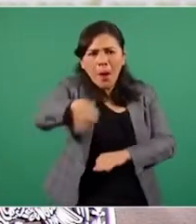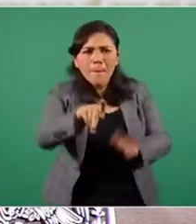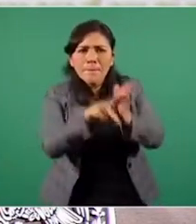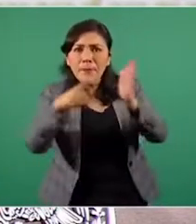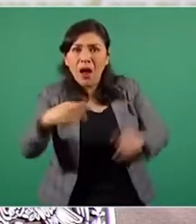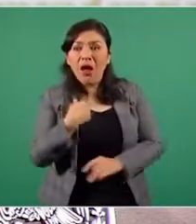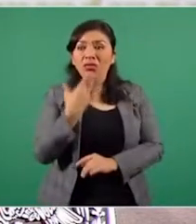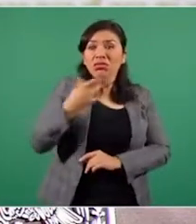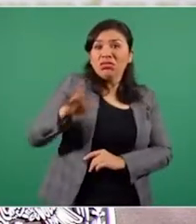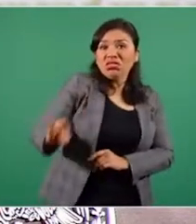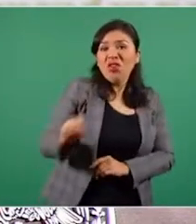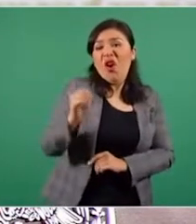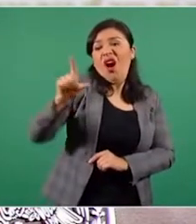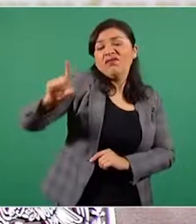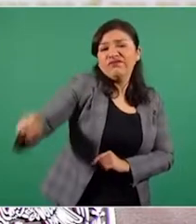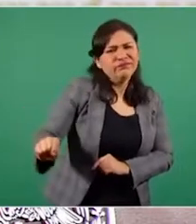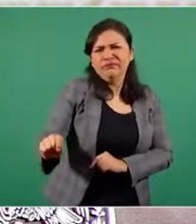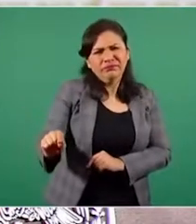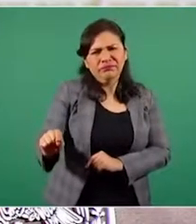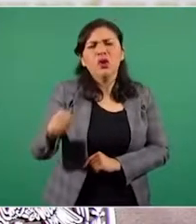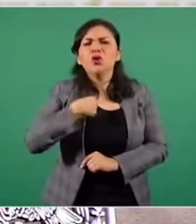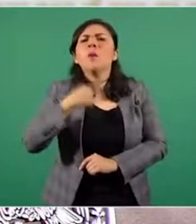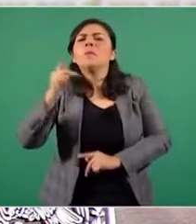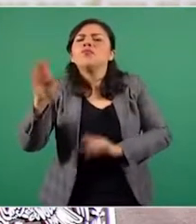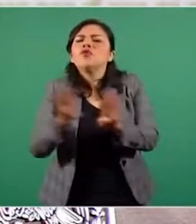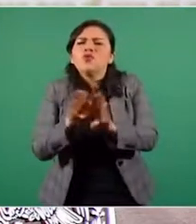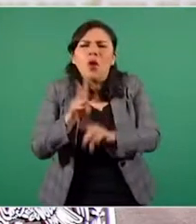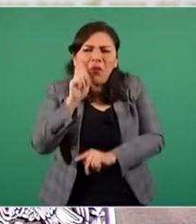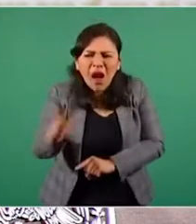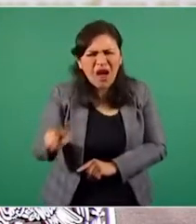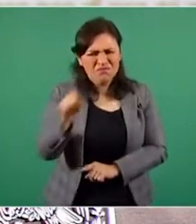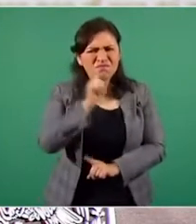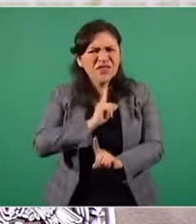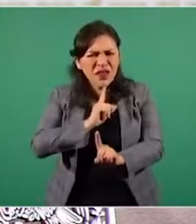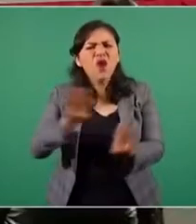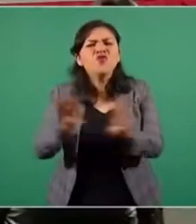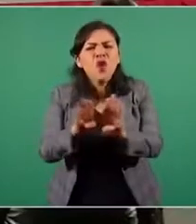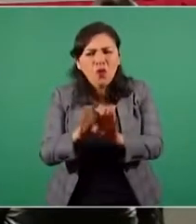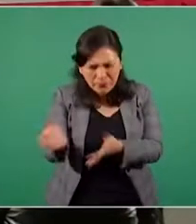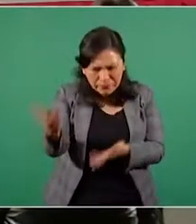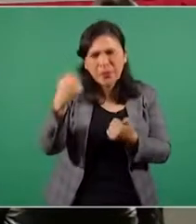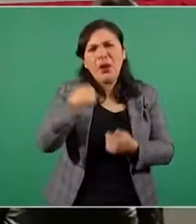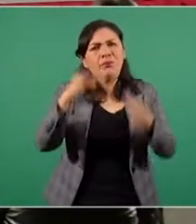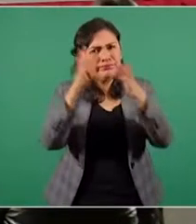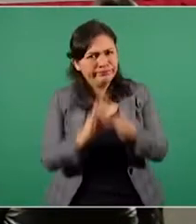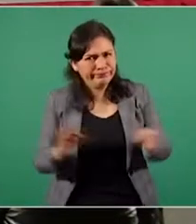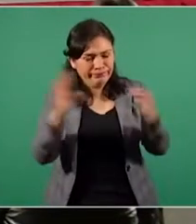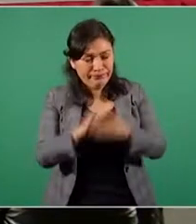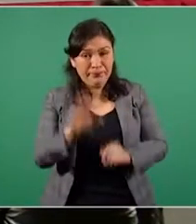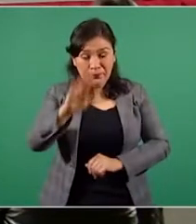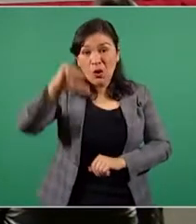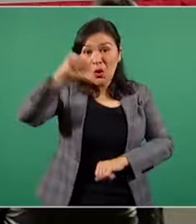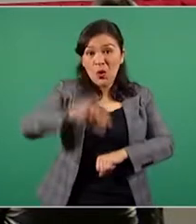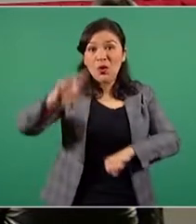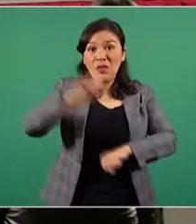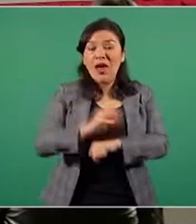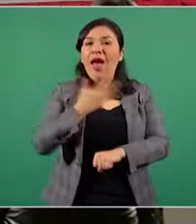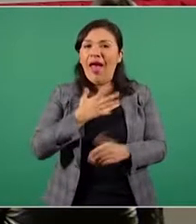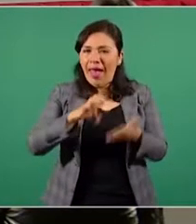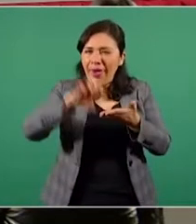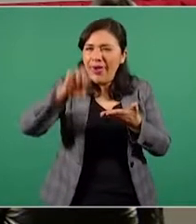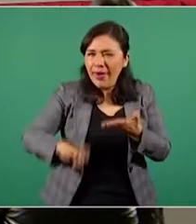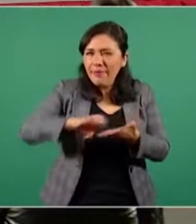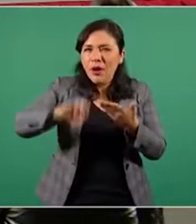cuestionan y se exhiben las mentiras y la corrupción. Bueno, en la sección de hoy tenemos varios ejemplos de información